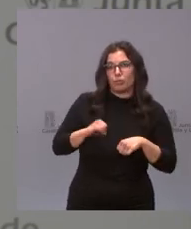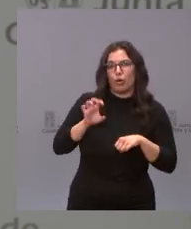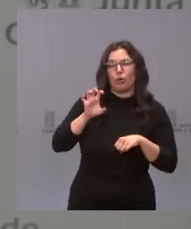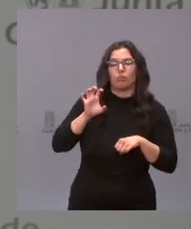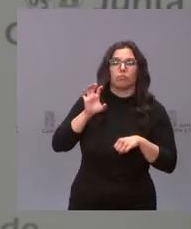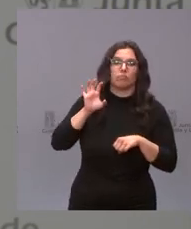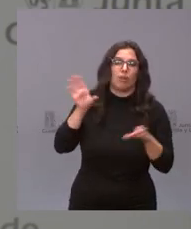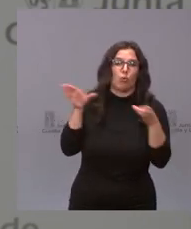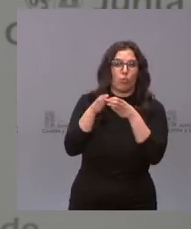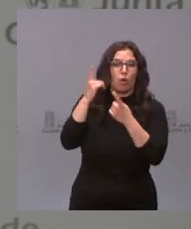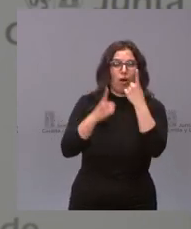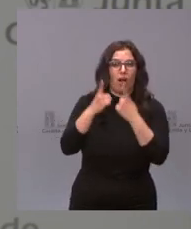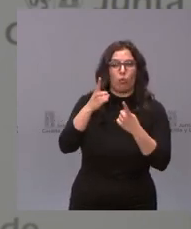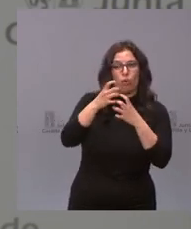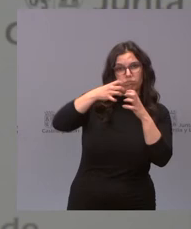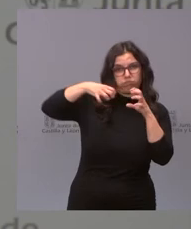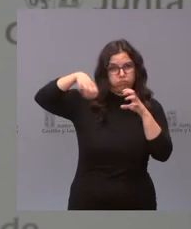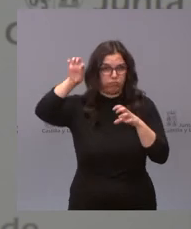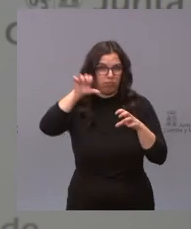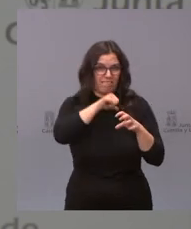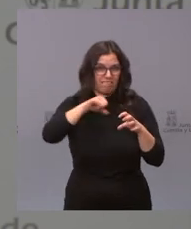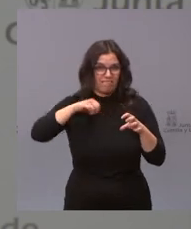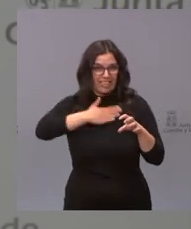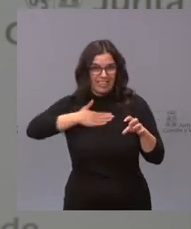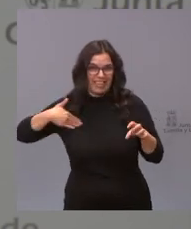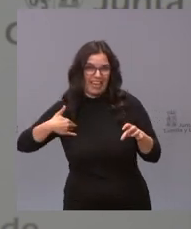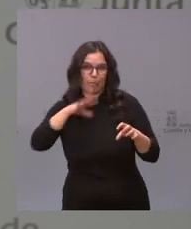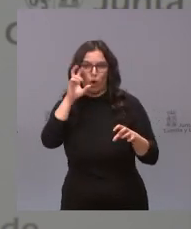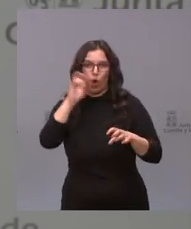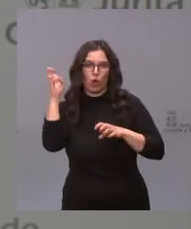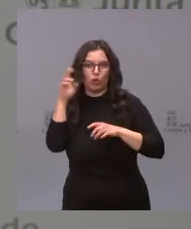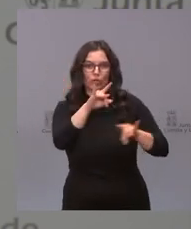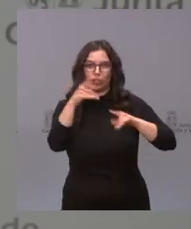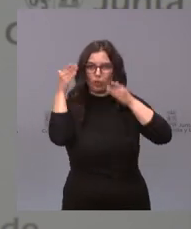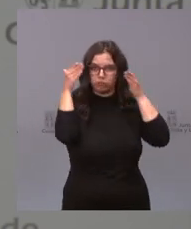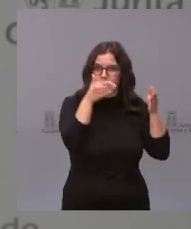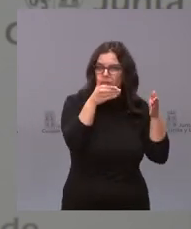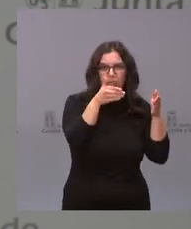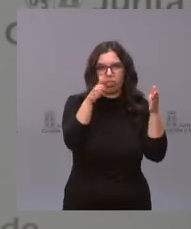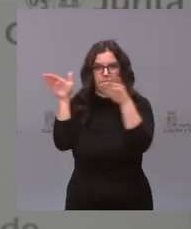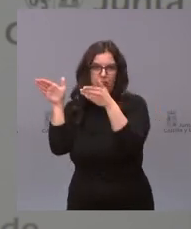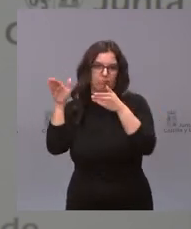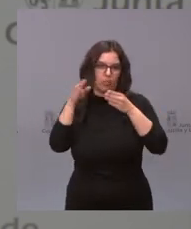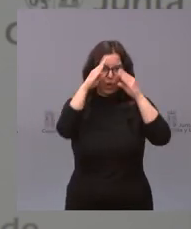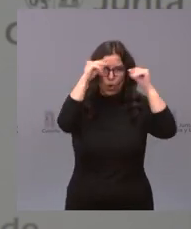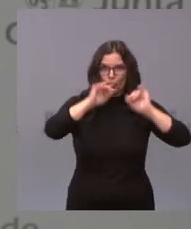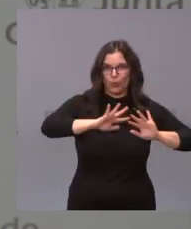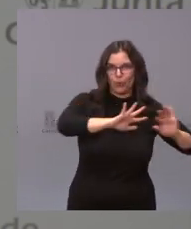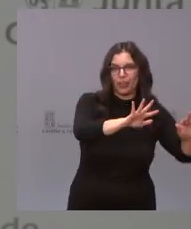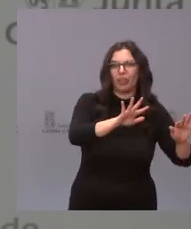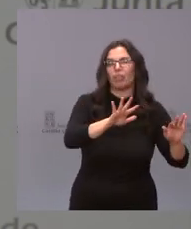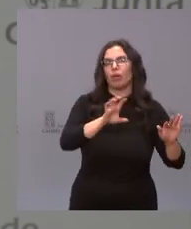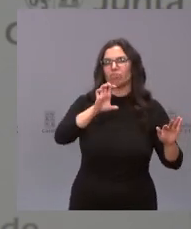han dejado a territorios como este muy desatendidos porque se ha intentado pues ayudar o pactar con otras fuerzas políticas